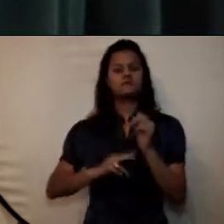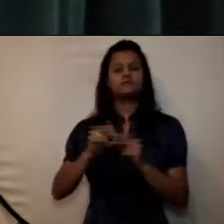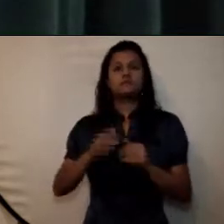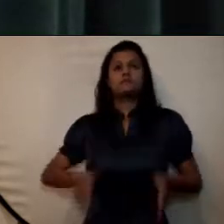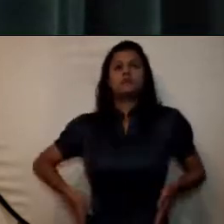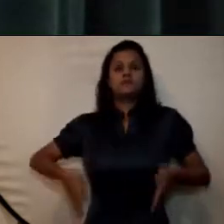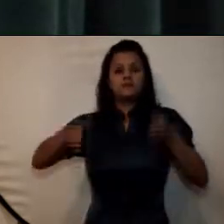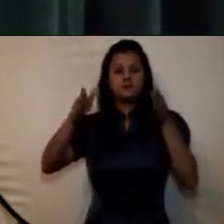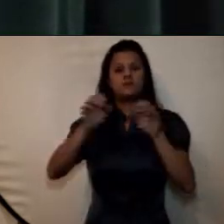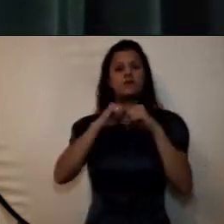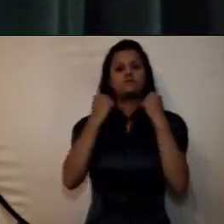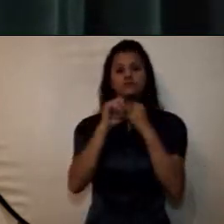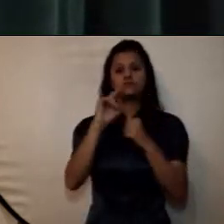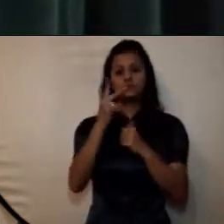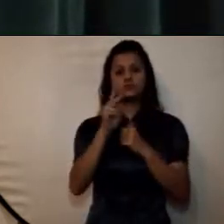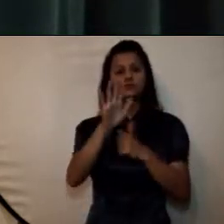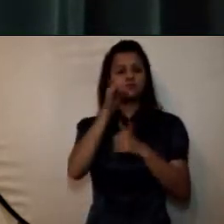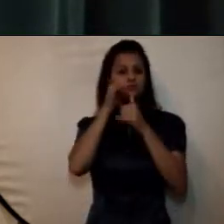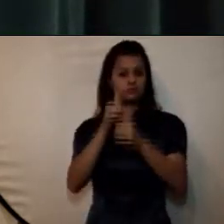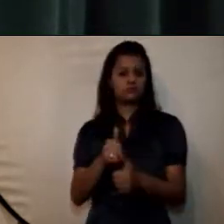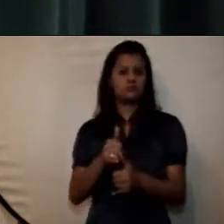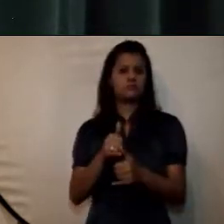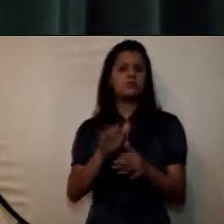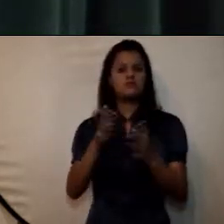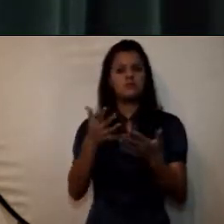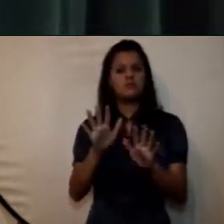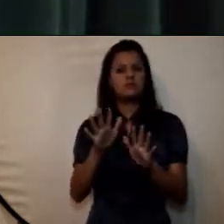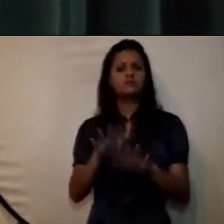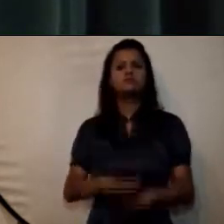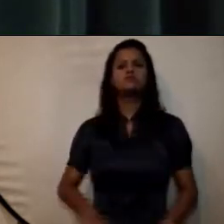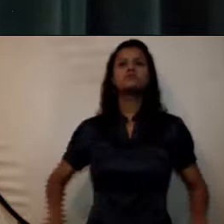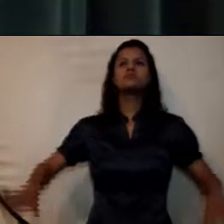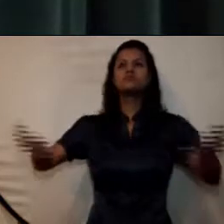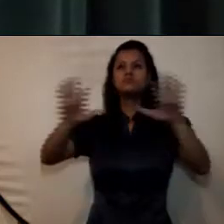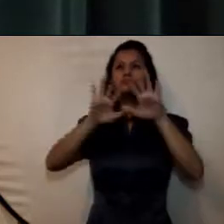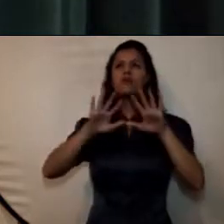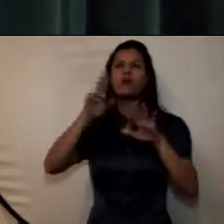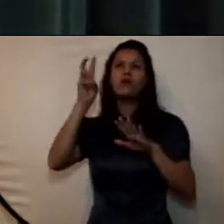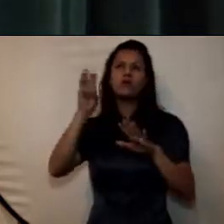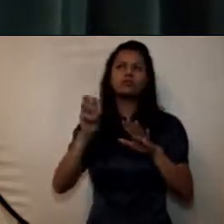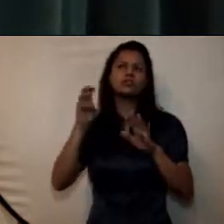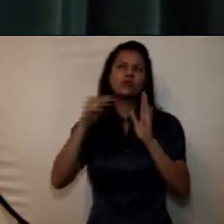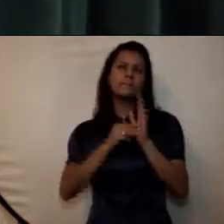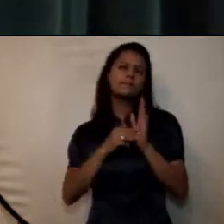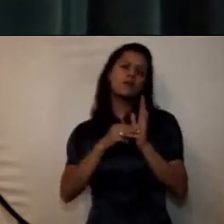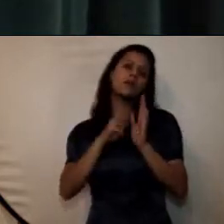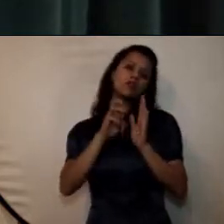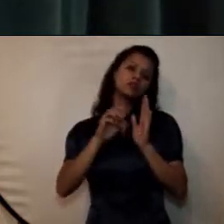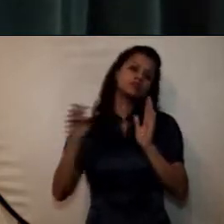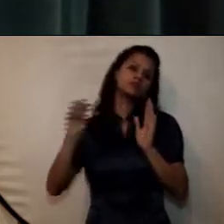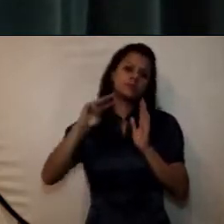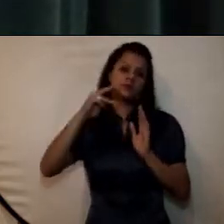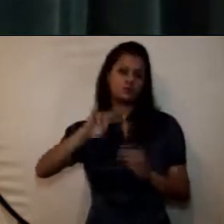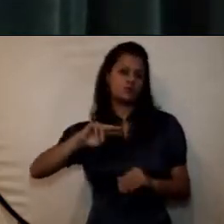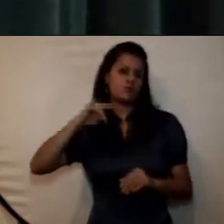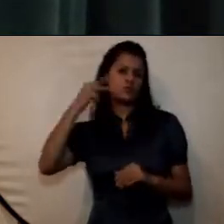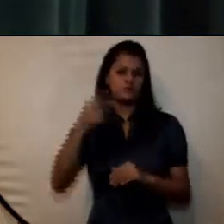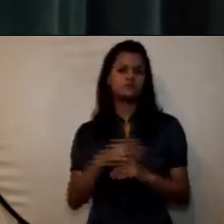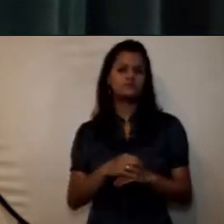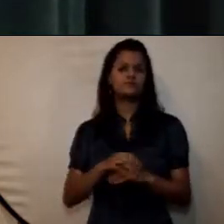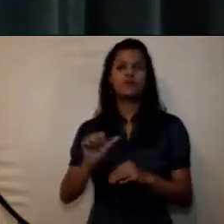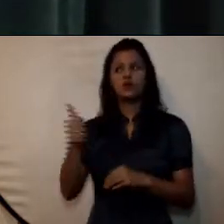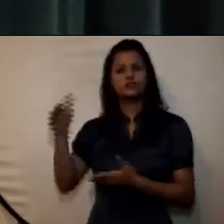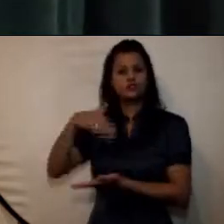de ingeniería con área aproximada de 8.800 metros cuadrados y el centro literario con aproximadamente 600